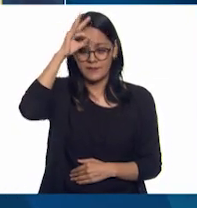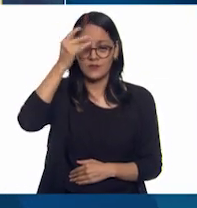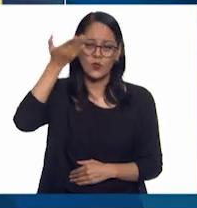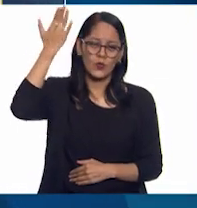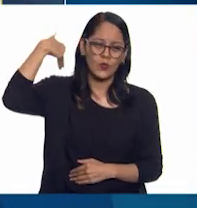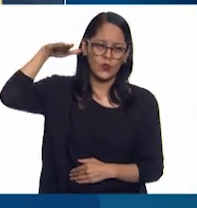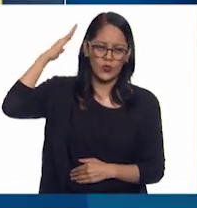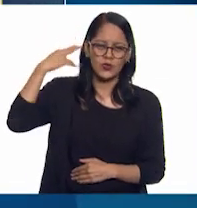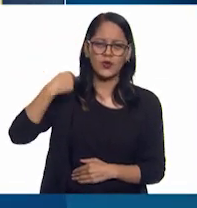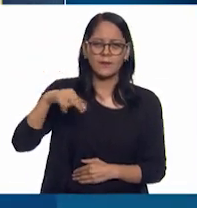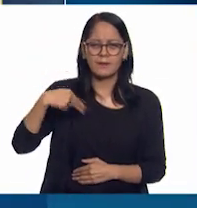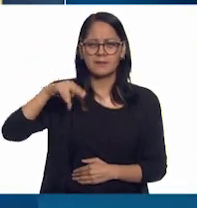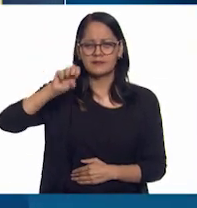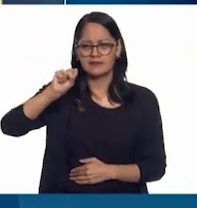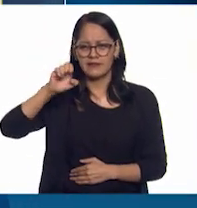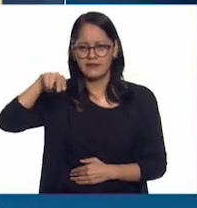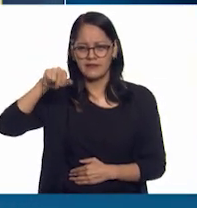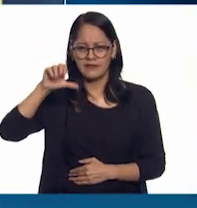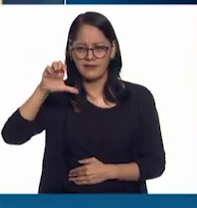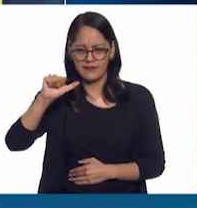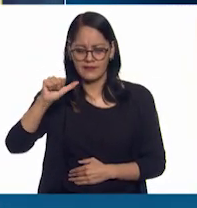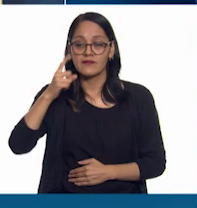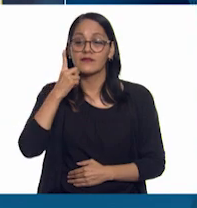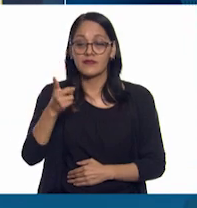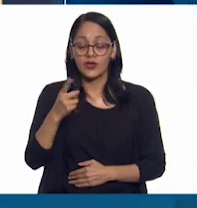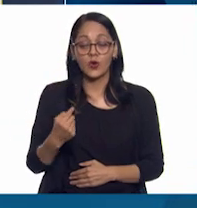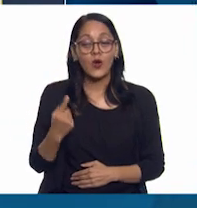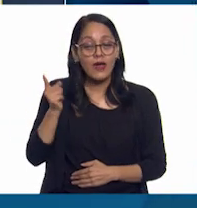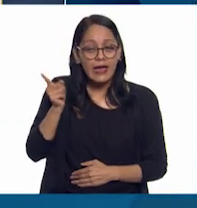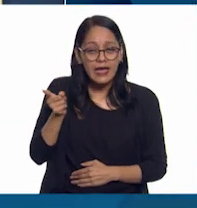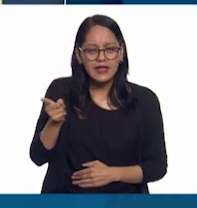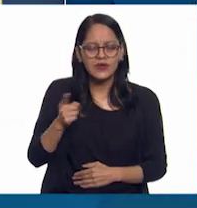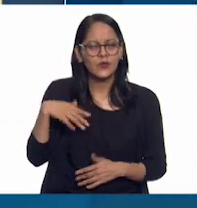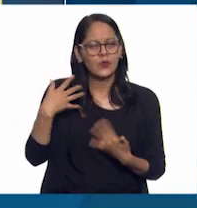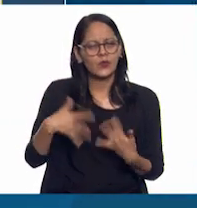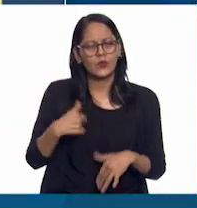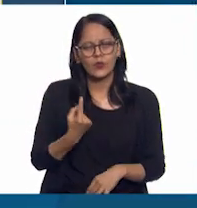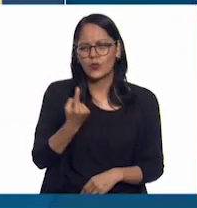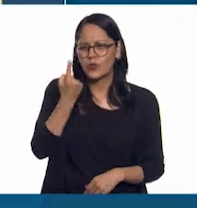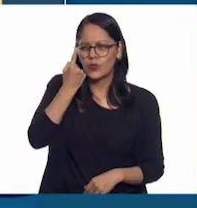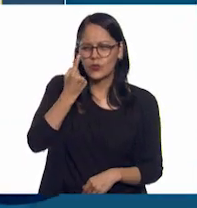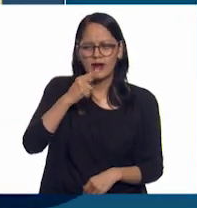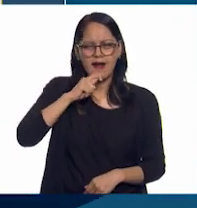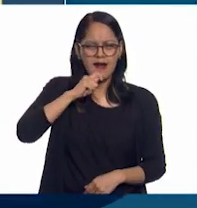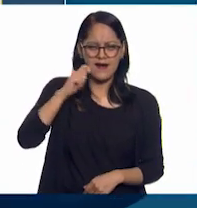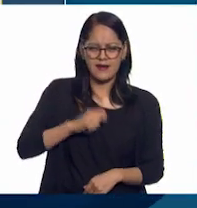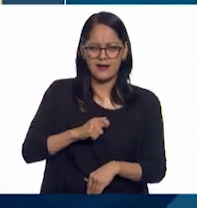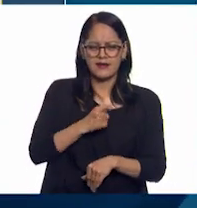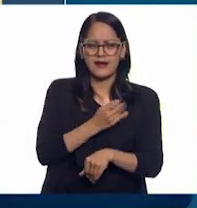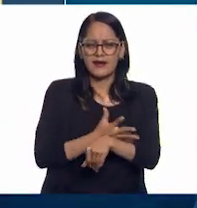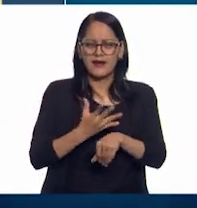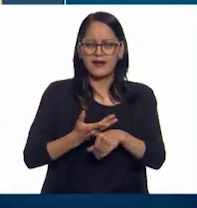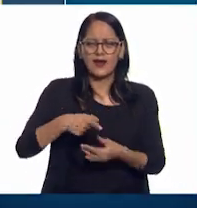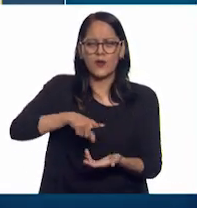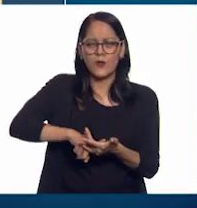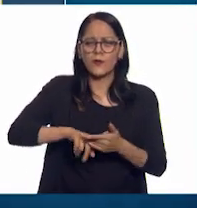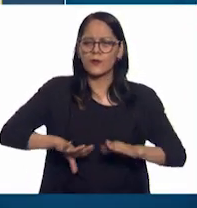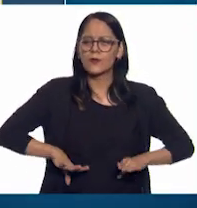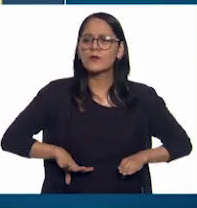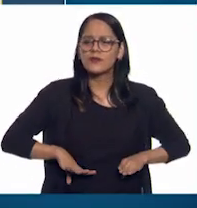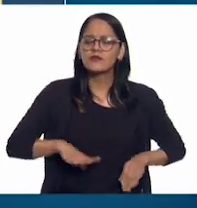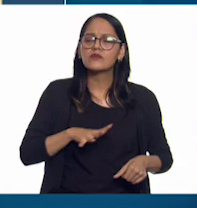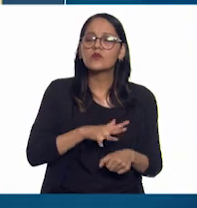Séneca dijo... ¡Una de las más bellas cualidades de la verdadera amistad es